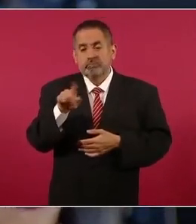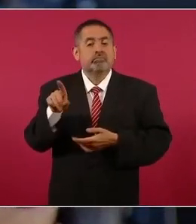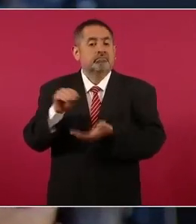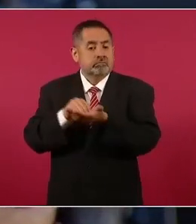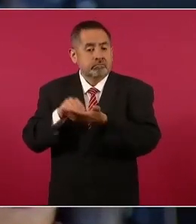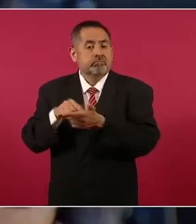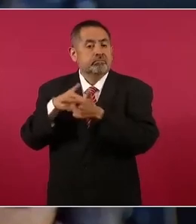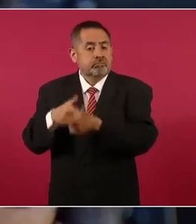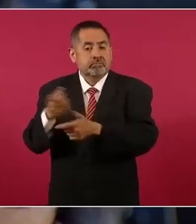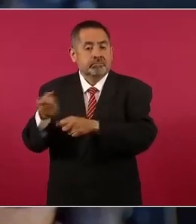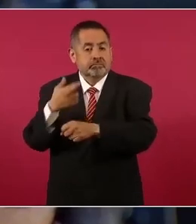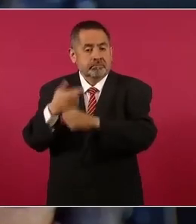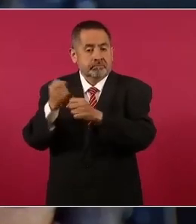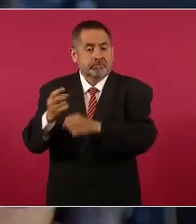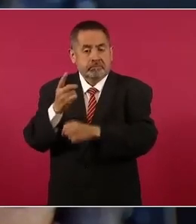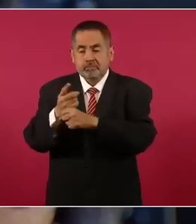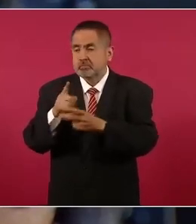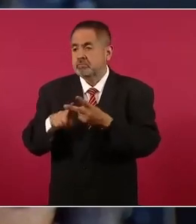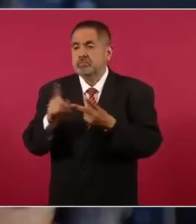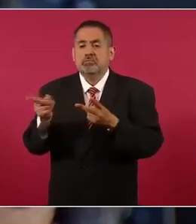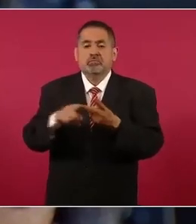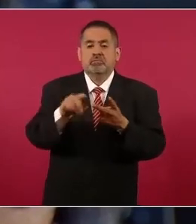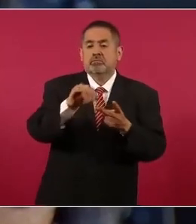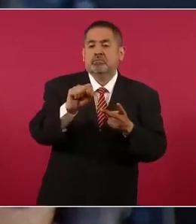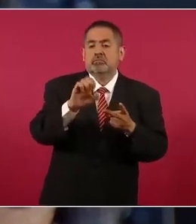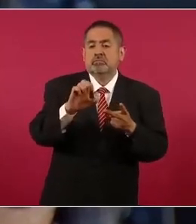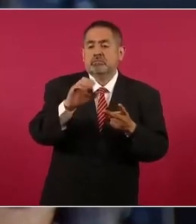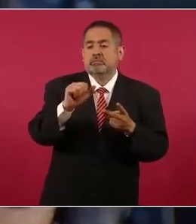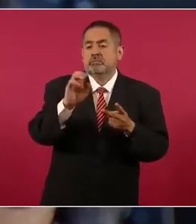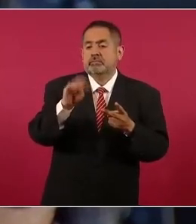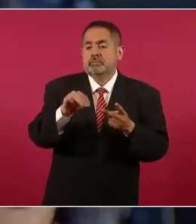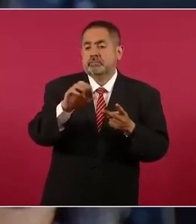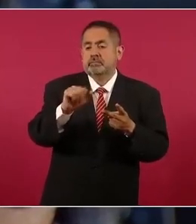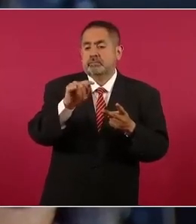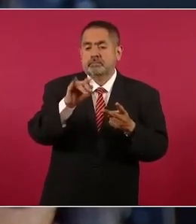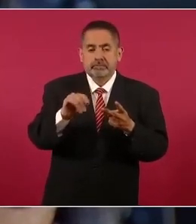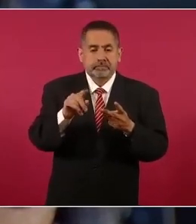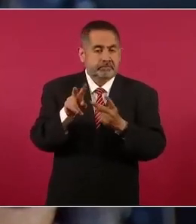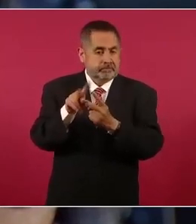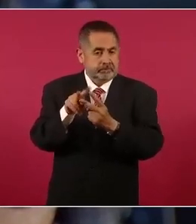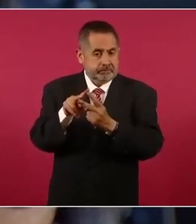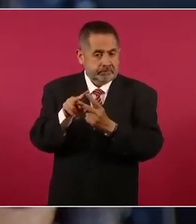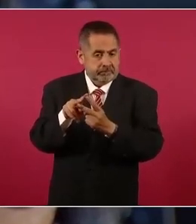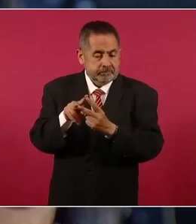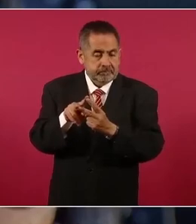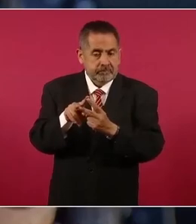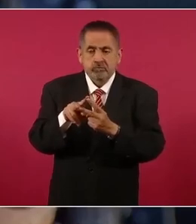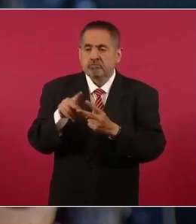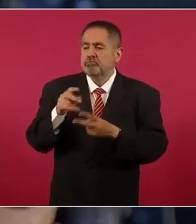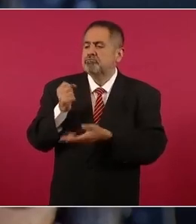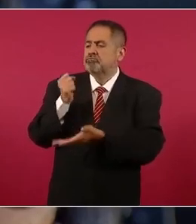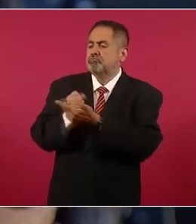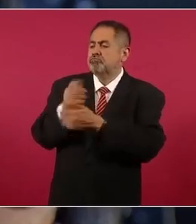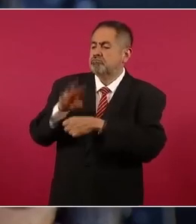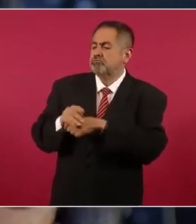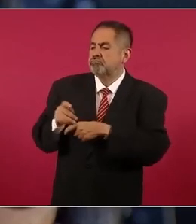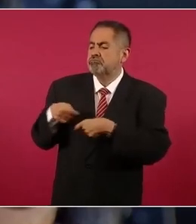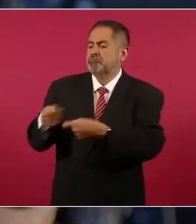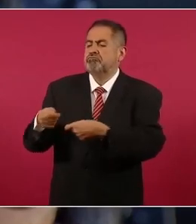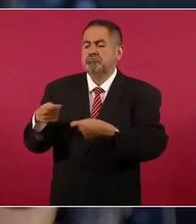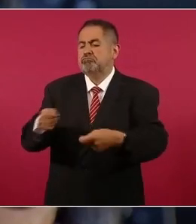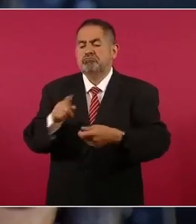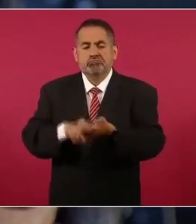Secretaría de Seguridad, o como José del Carmen Castillo Ramírez y Leonardo Arturo Leiva Ávalo, quienes están también en la